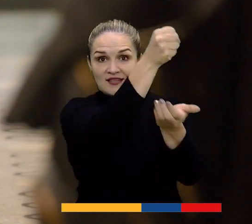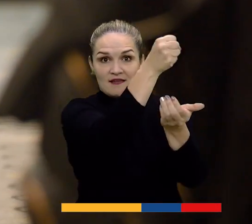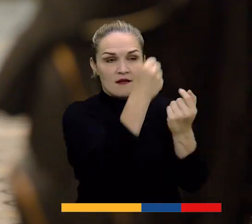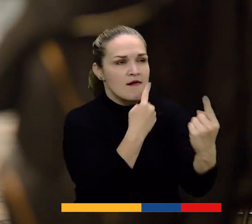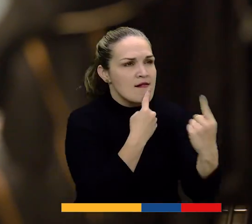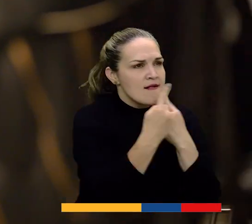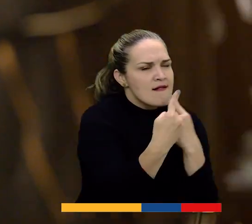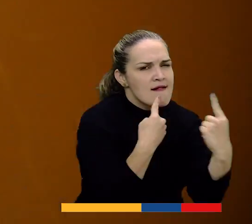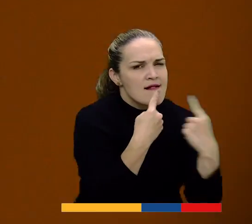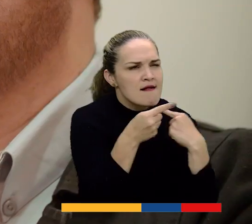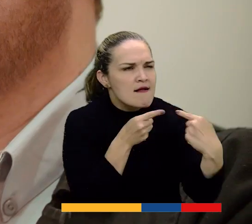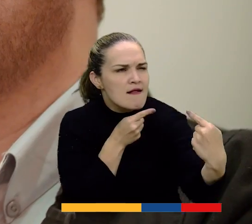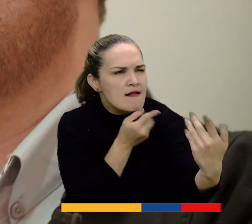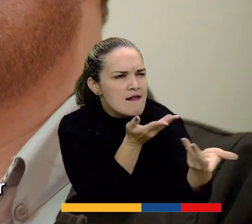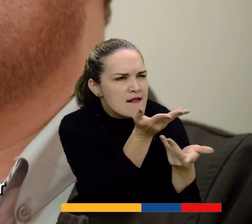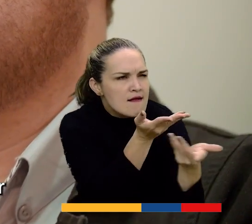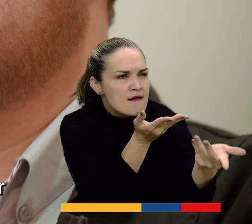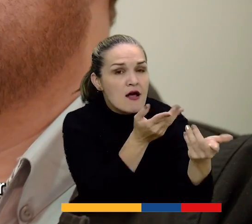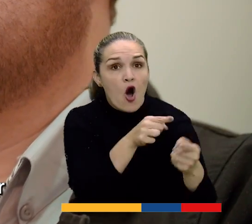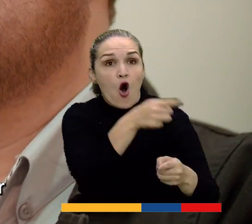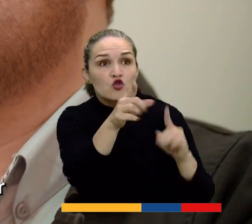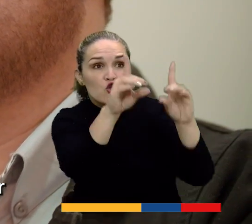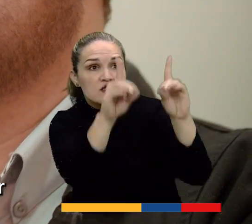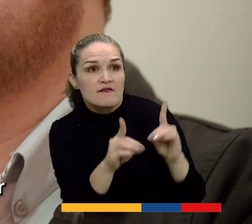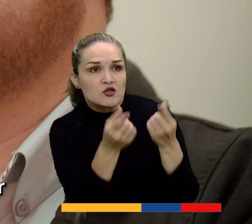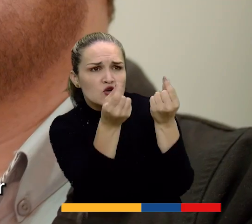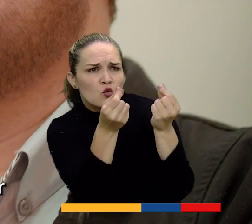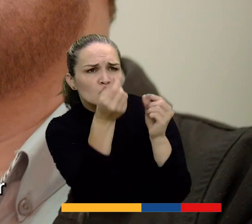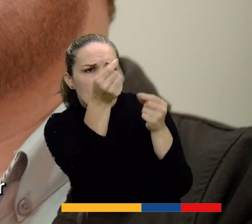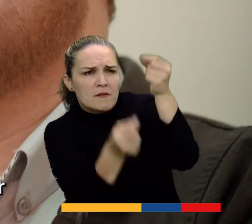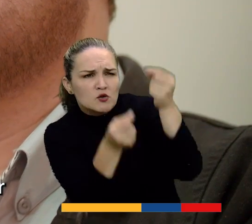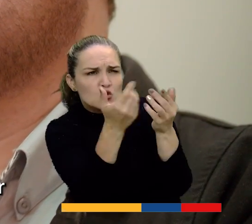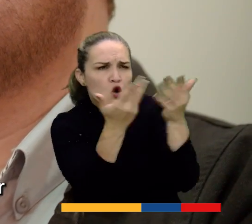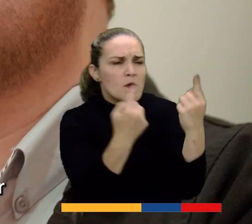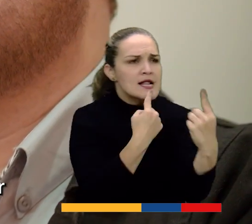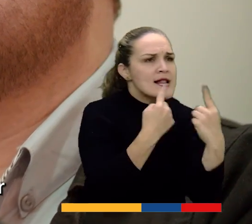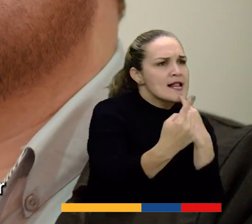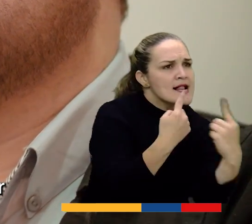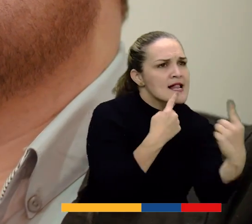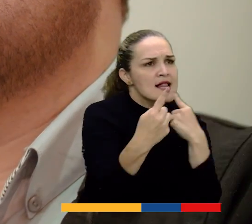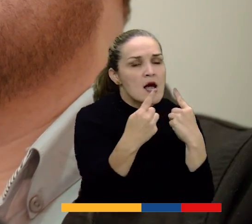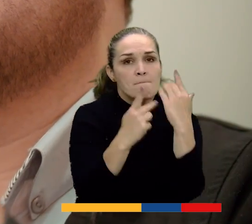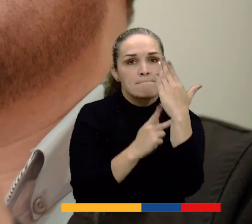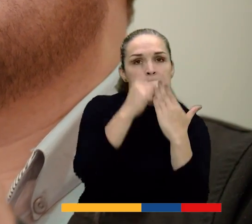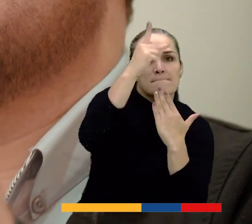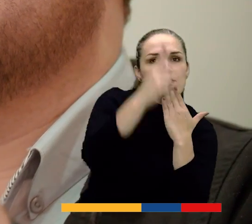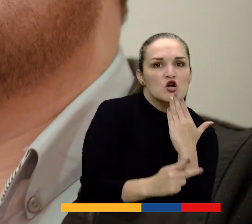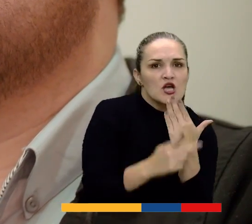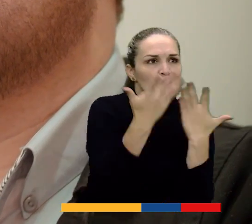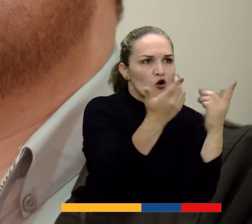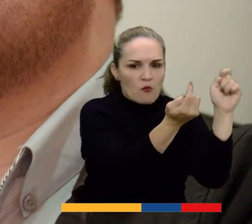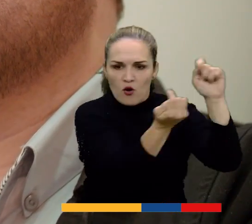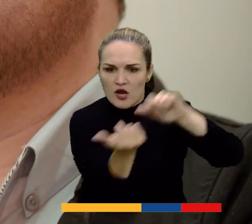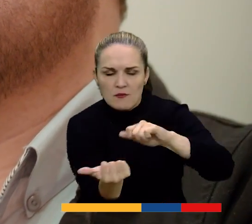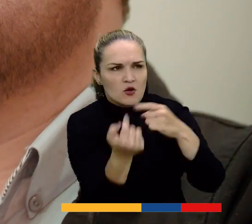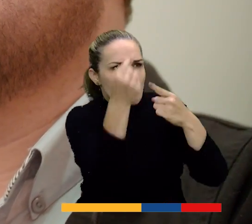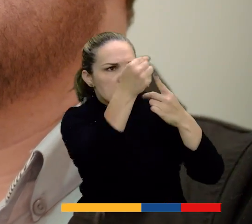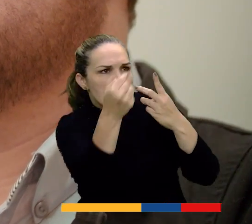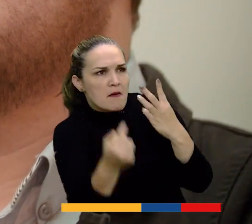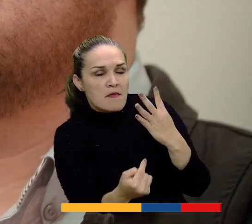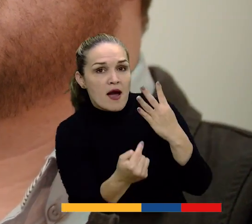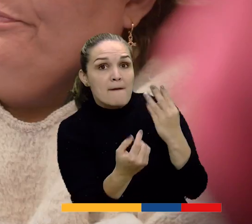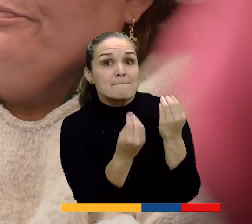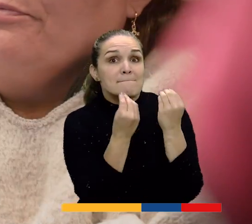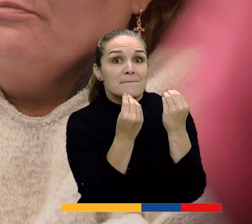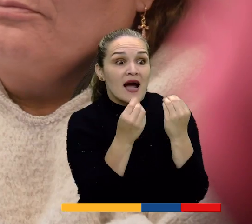con el ministro de Hacienda, discutiendo con quienes tienen que definir los recursos, definiendo los proyectos de